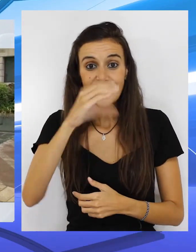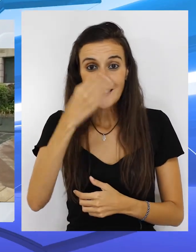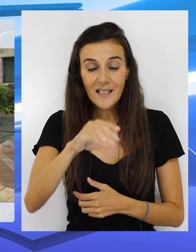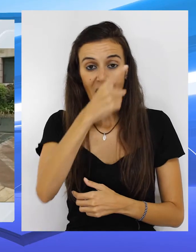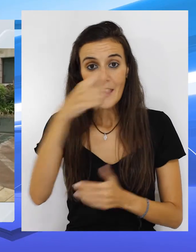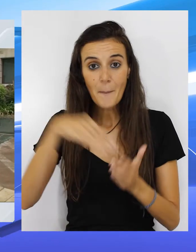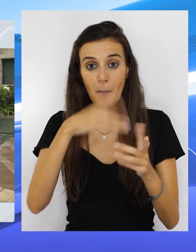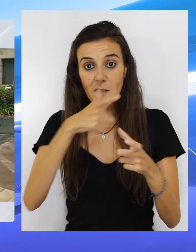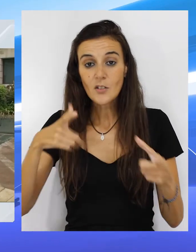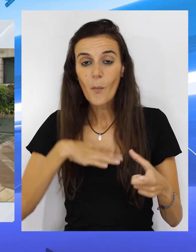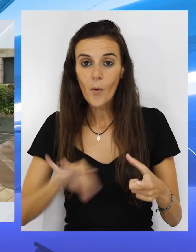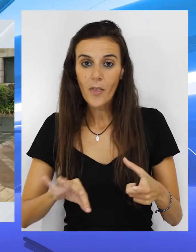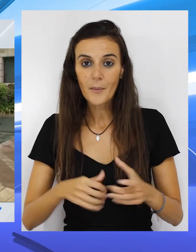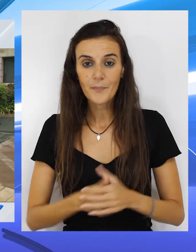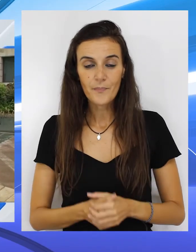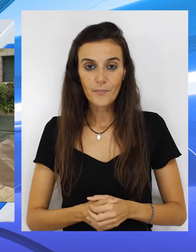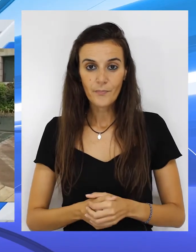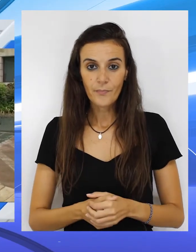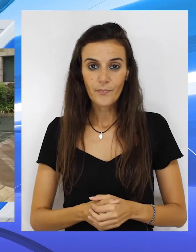haber 100.000 personas?